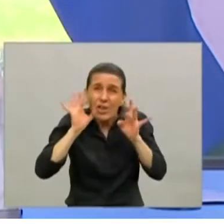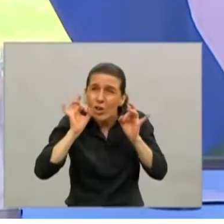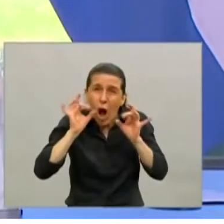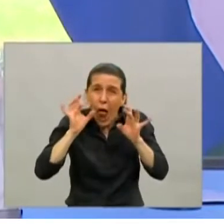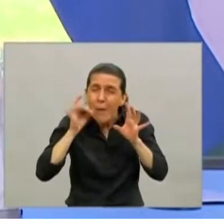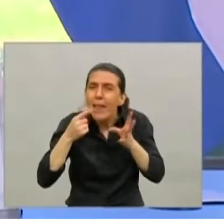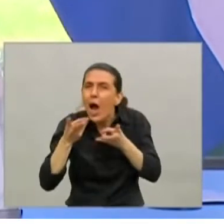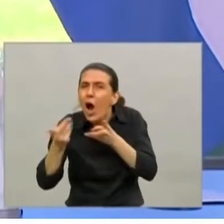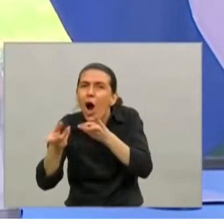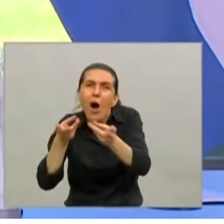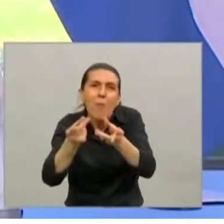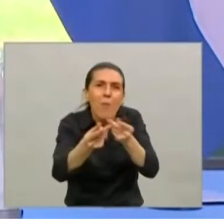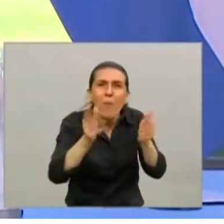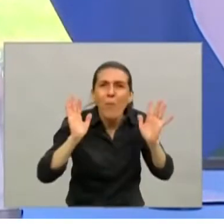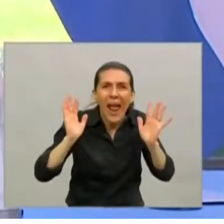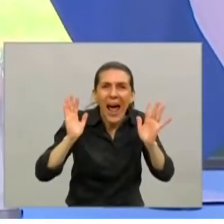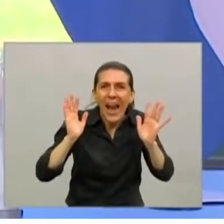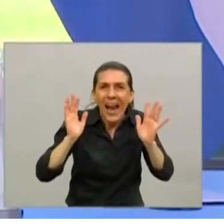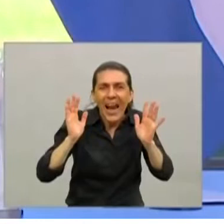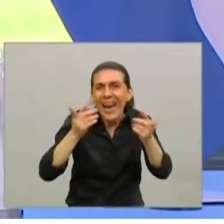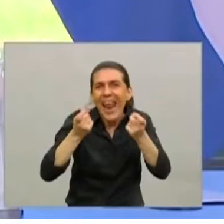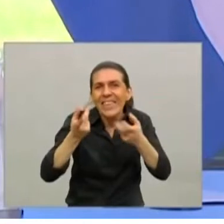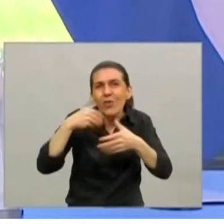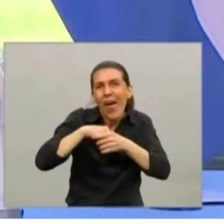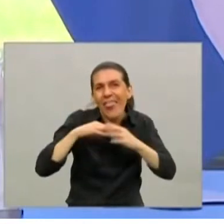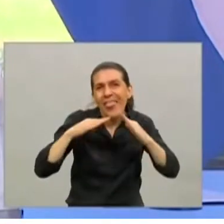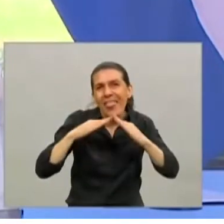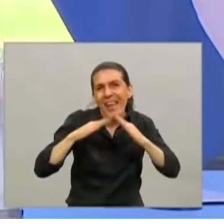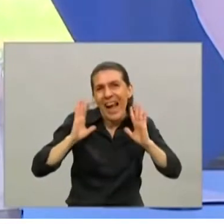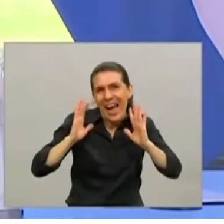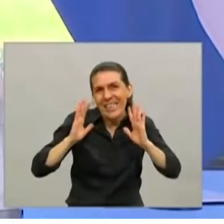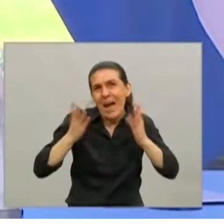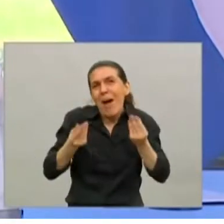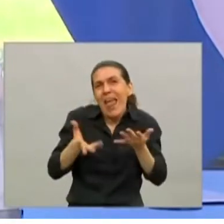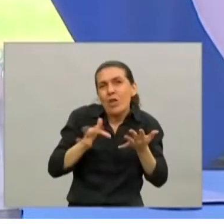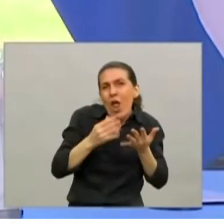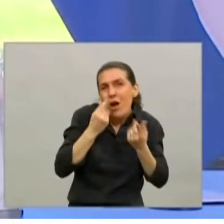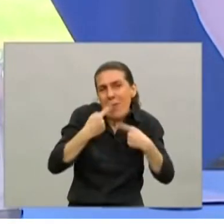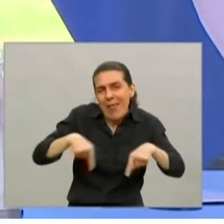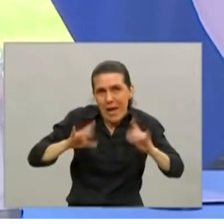buscar provisiones que se hacen falta para la vida cotidiana.